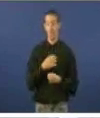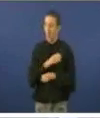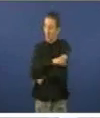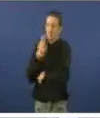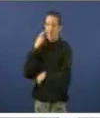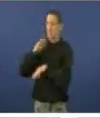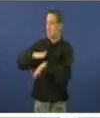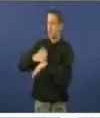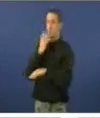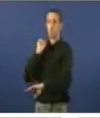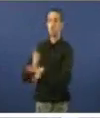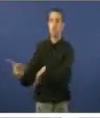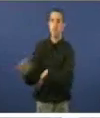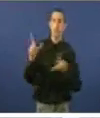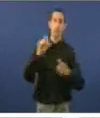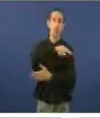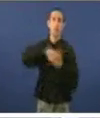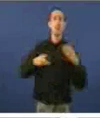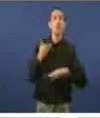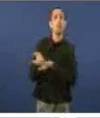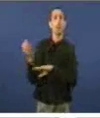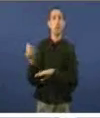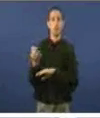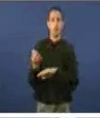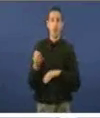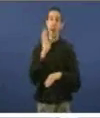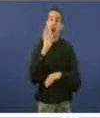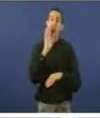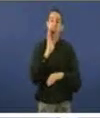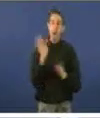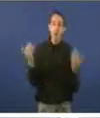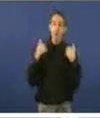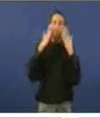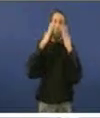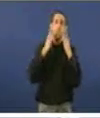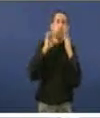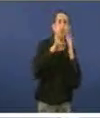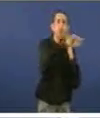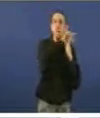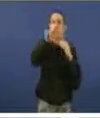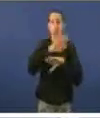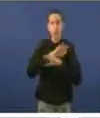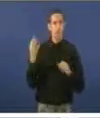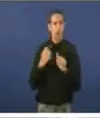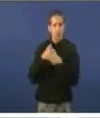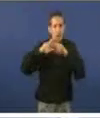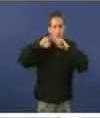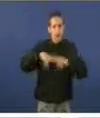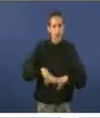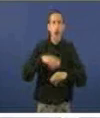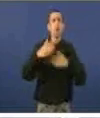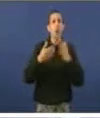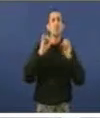exixir a compañía da RTTVG Galiza é a depuración de responsabilidades. Que se investiguen estes feitos.